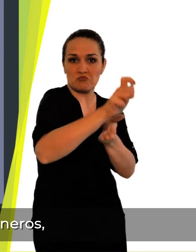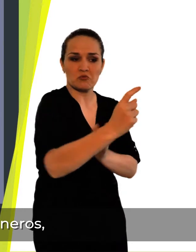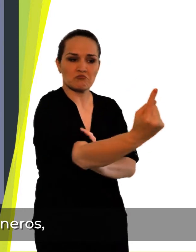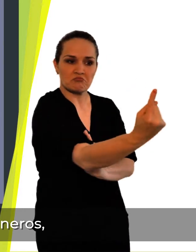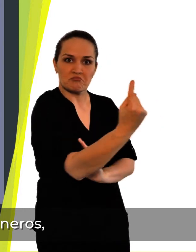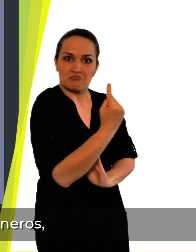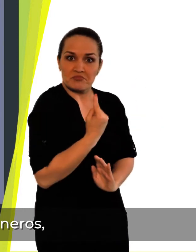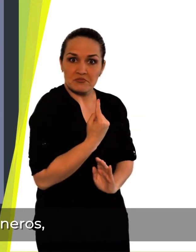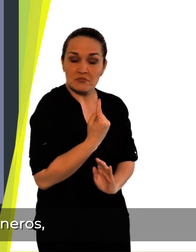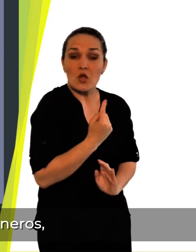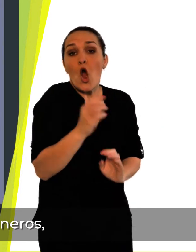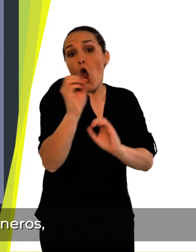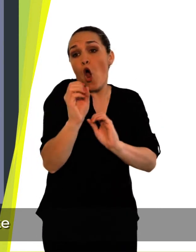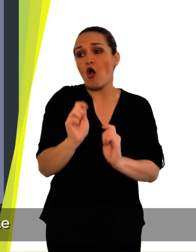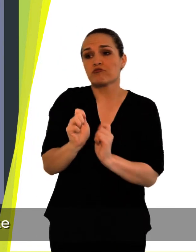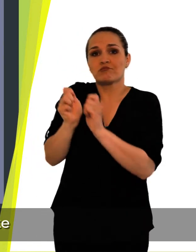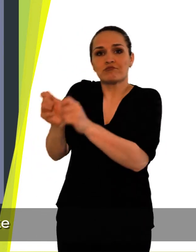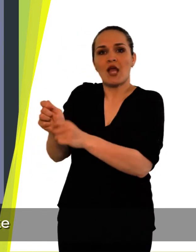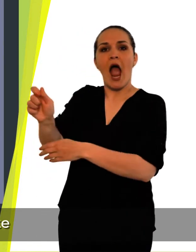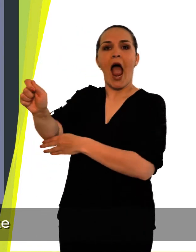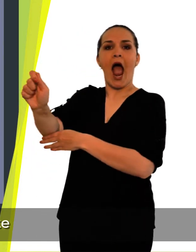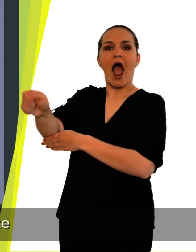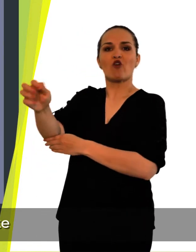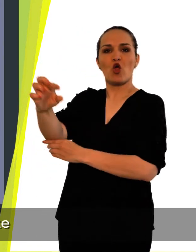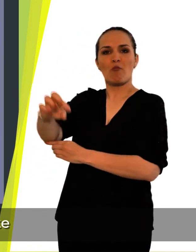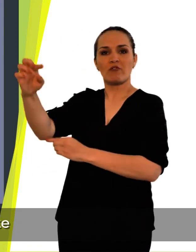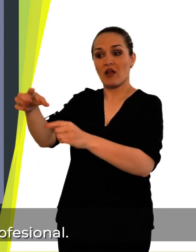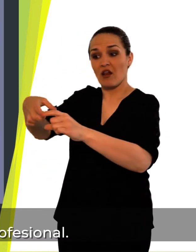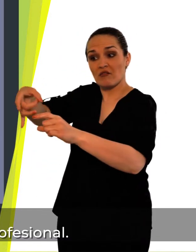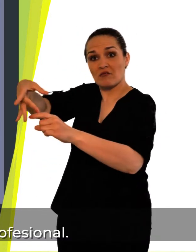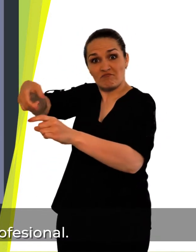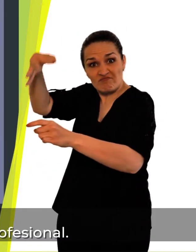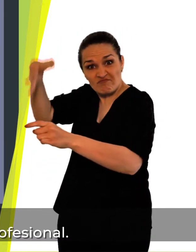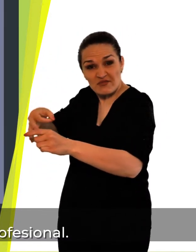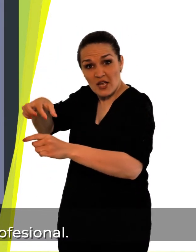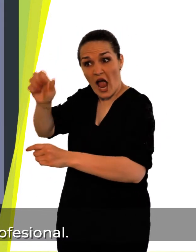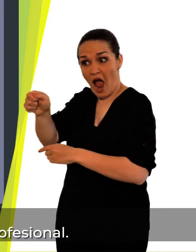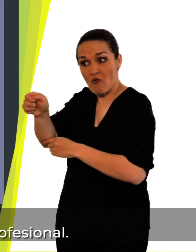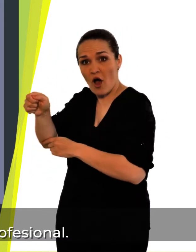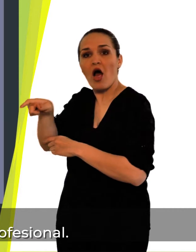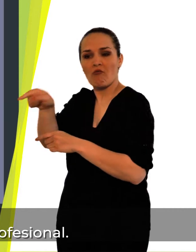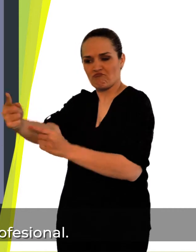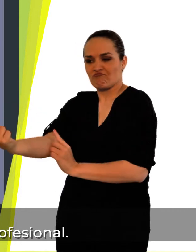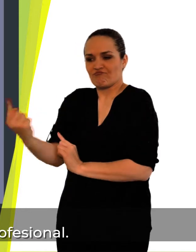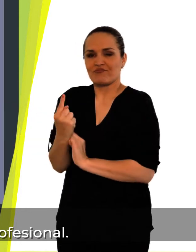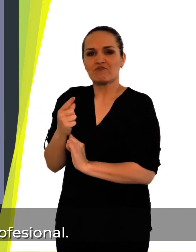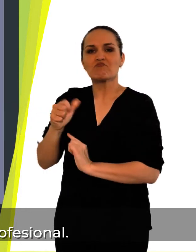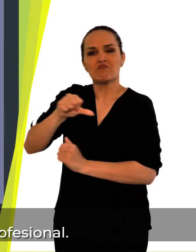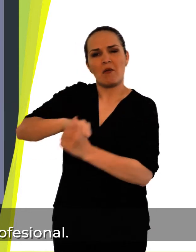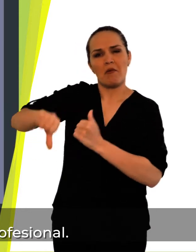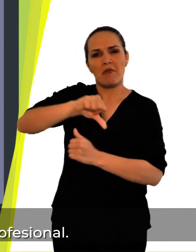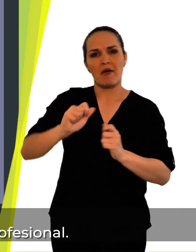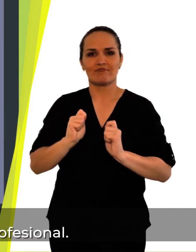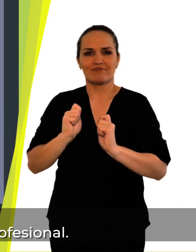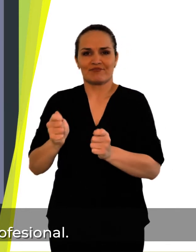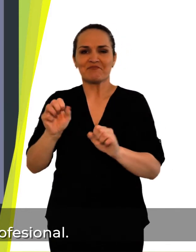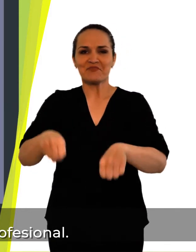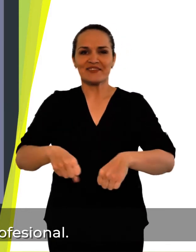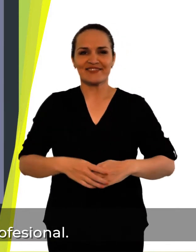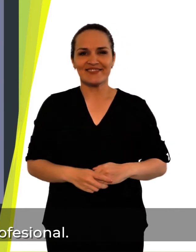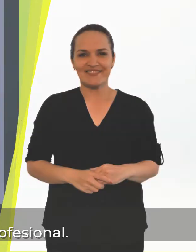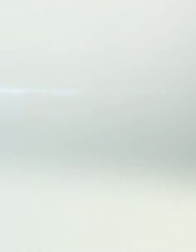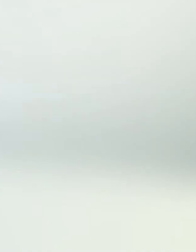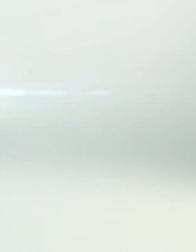terceros en los trámites mineros podrá hacerse directamente o por medio de un abogado titulado con tarjeta profesional.